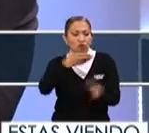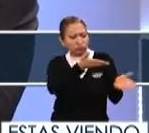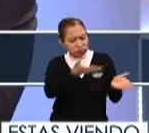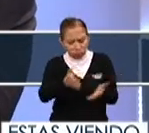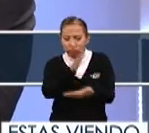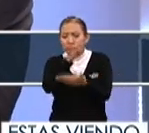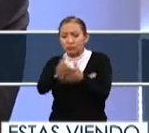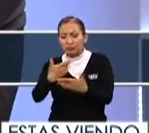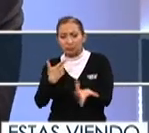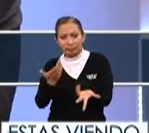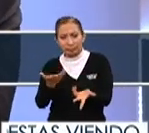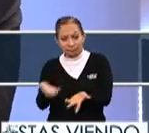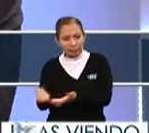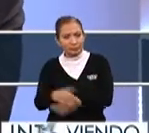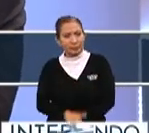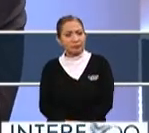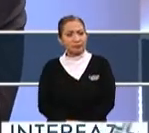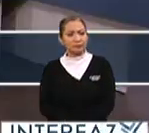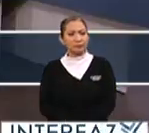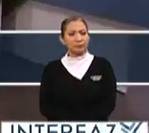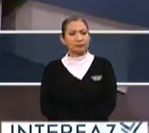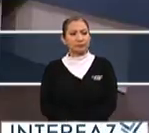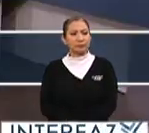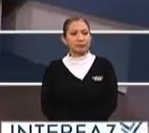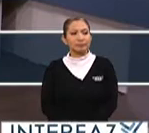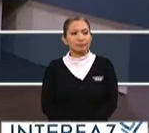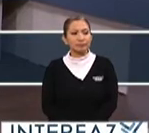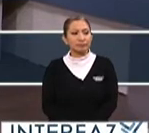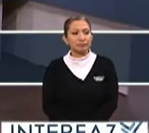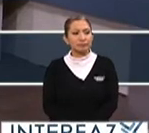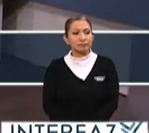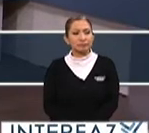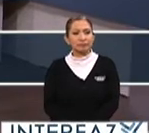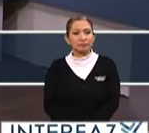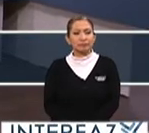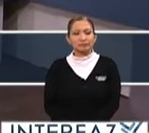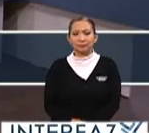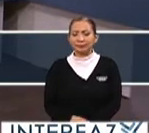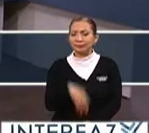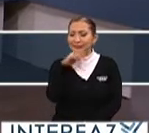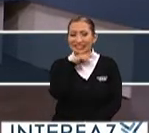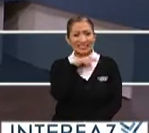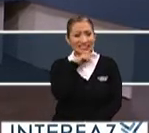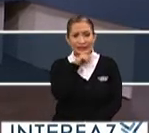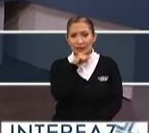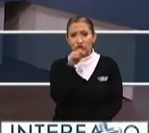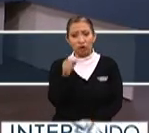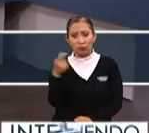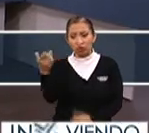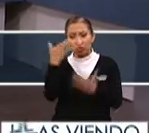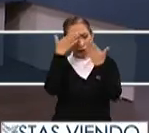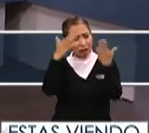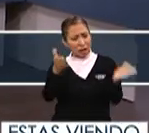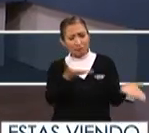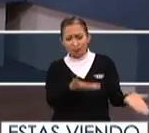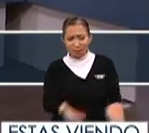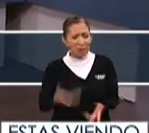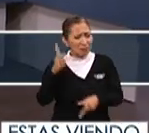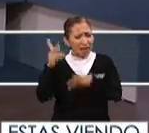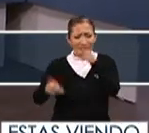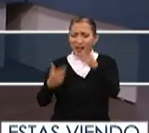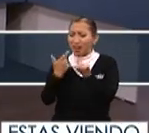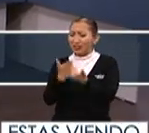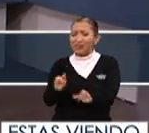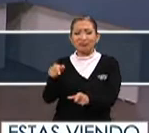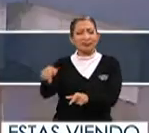te tocaron que te iban a albergar pues se dio muy rápido son muy abiertos puedes platicar